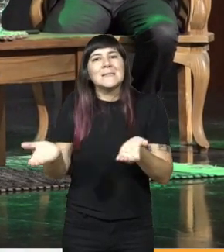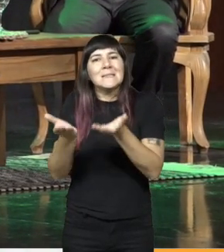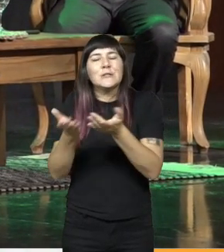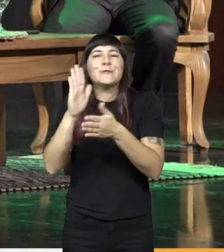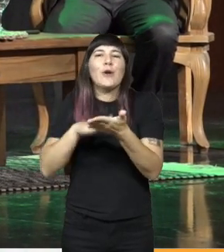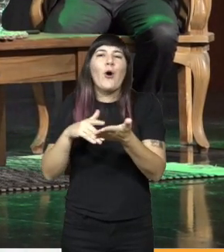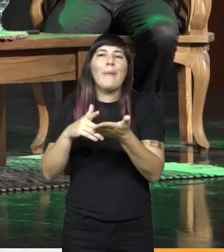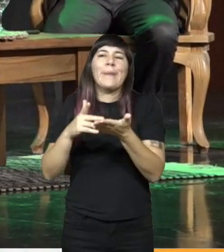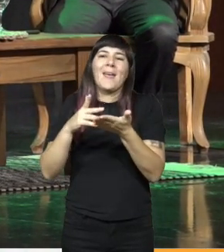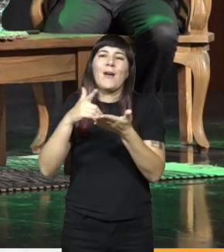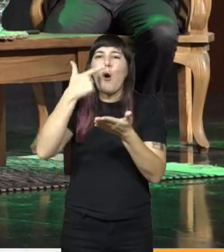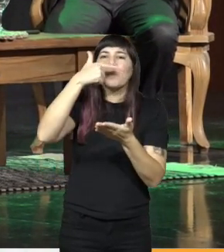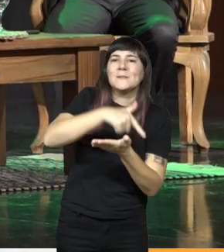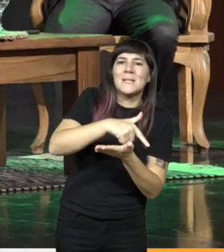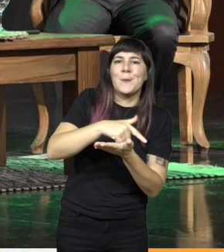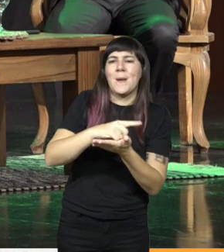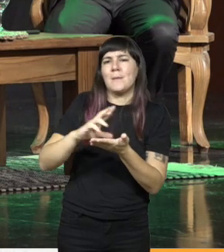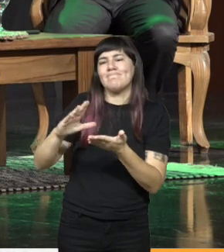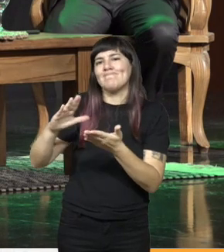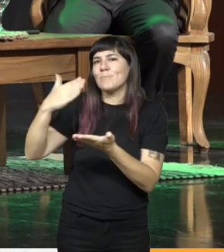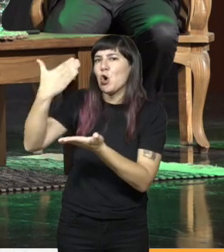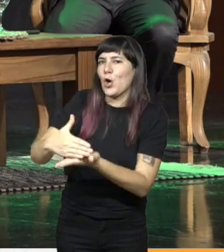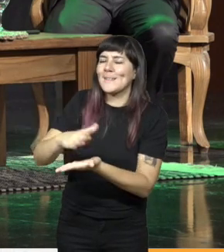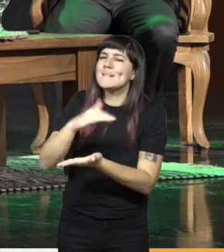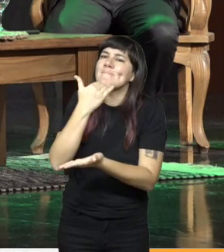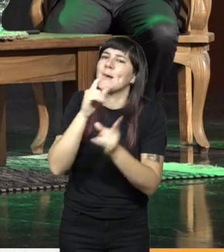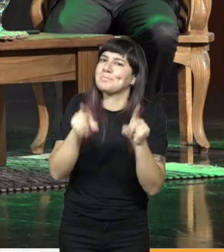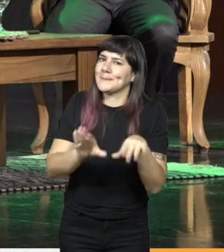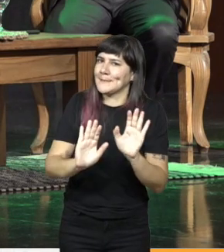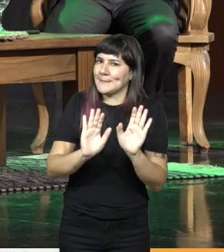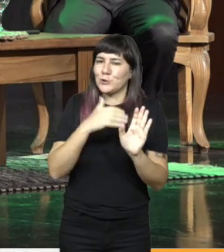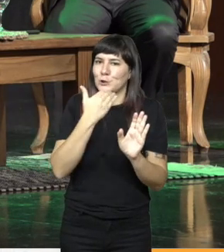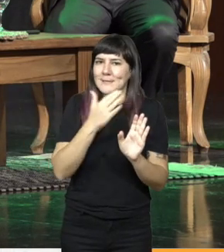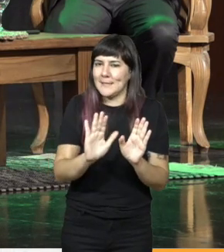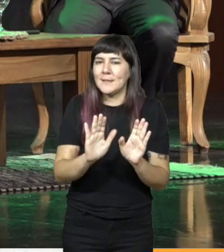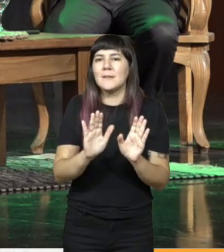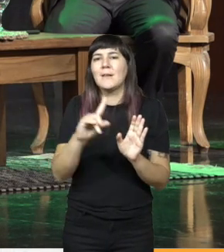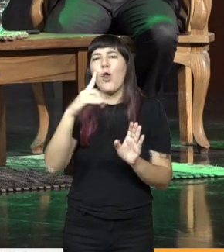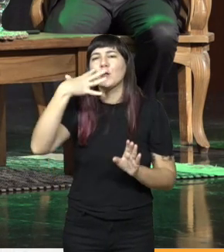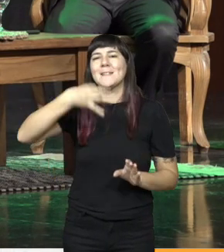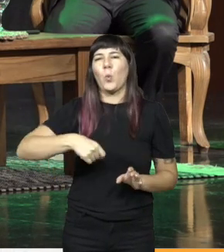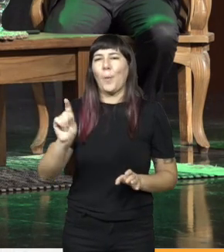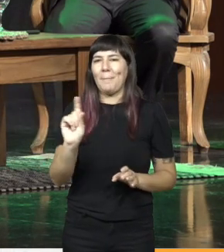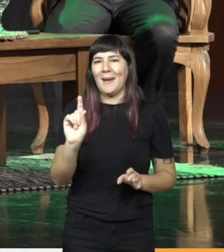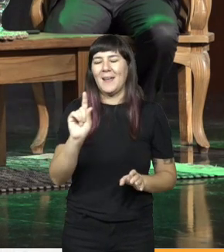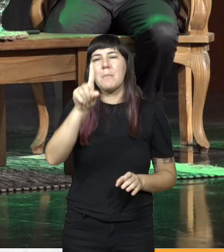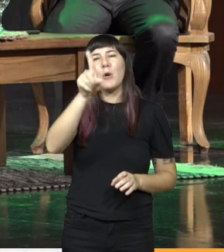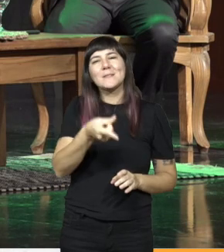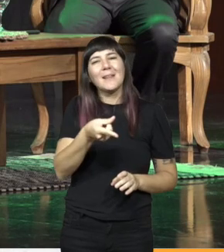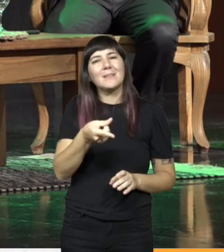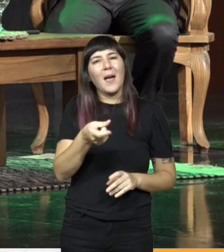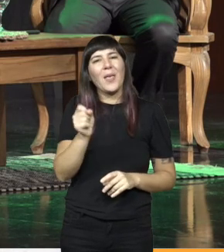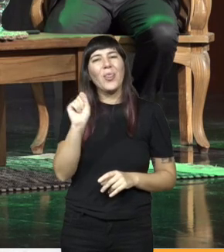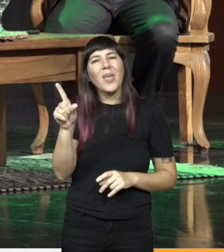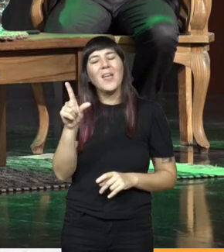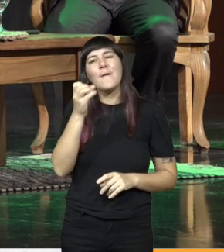combustibles no les sabría decir mucho más porque creo que no se cumple no se está cumpliendo con el porcentaje que se tiene que